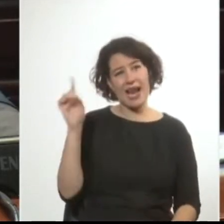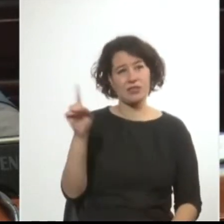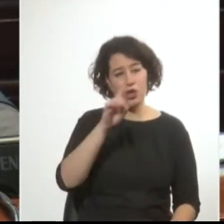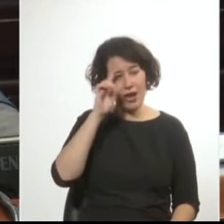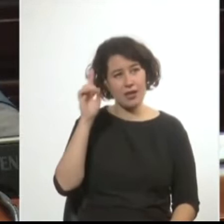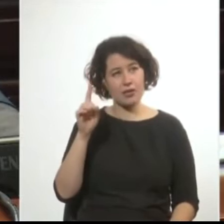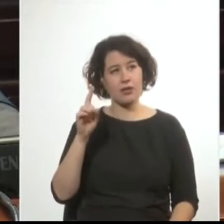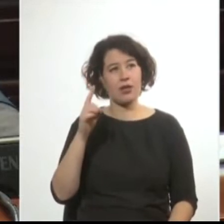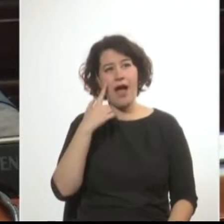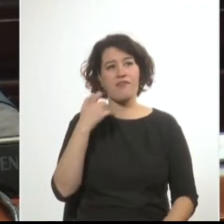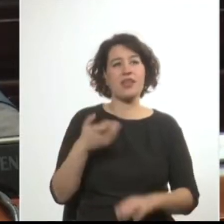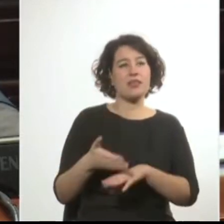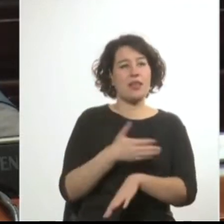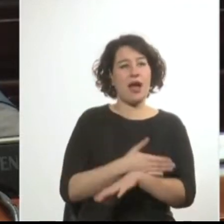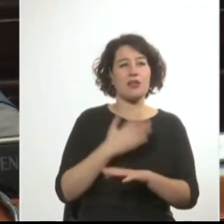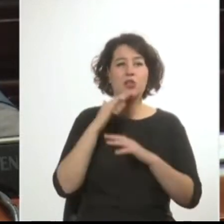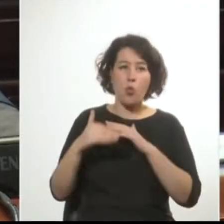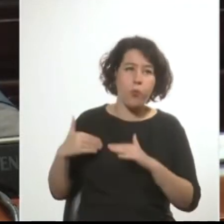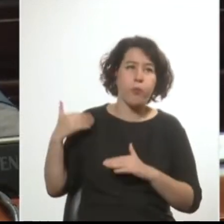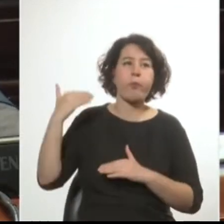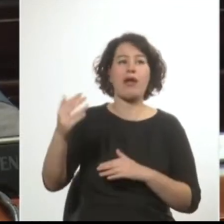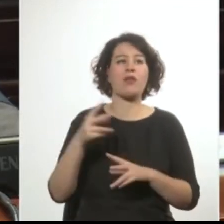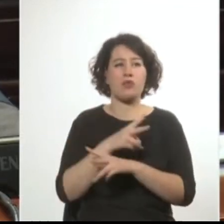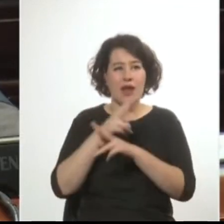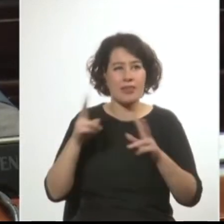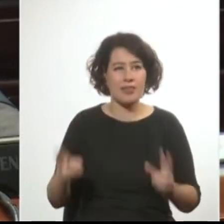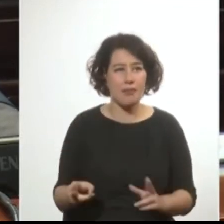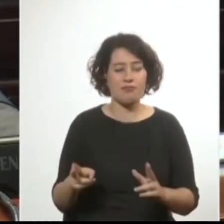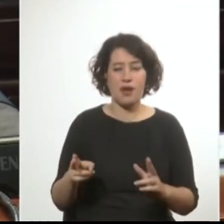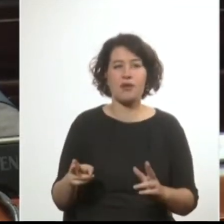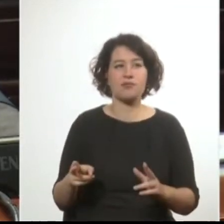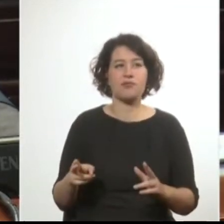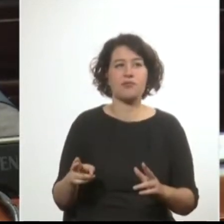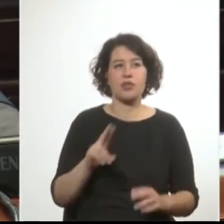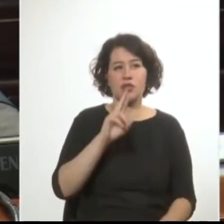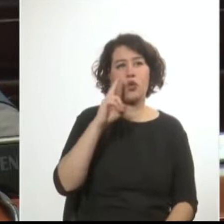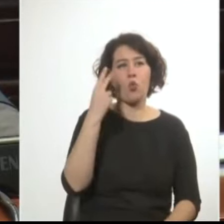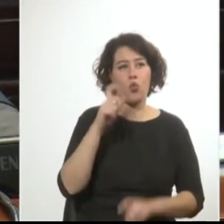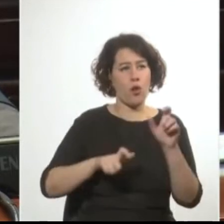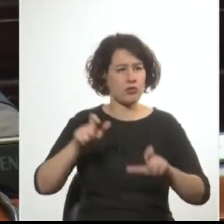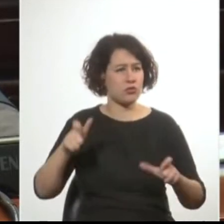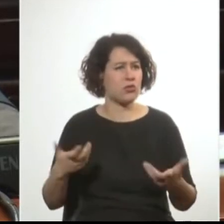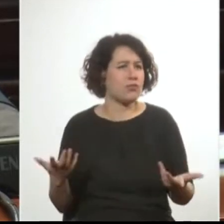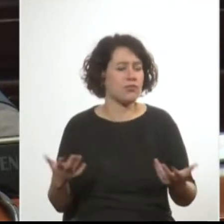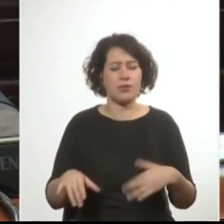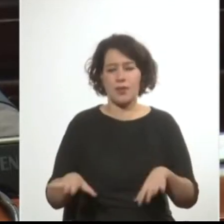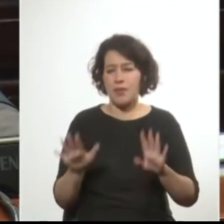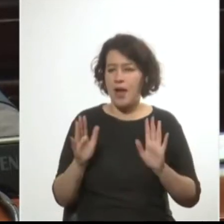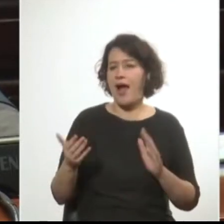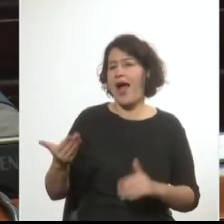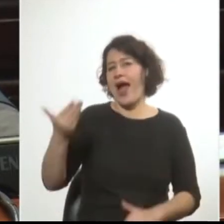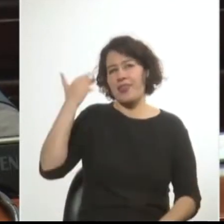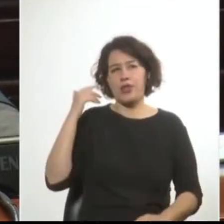a evitar que se supere una etapa de fractura y confrontación entre uruguayos. Tal vez que antes no había